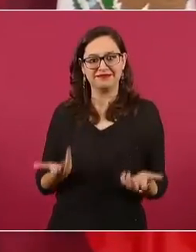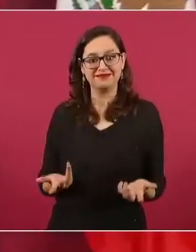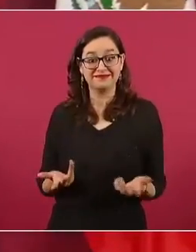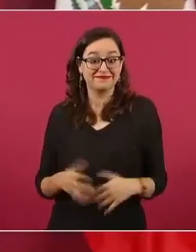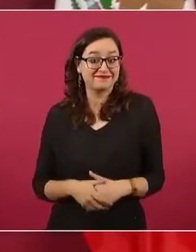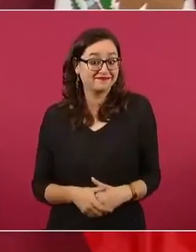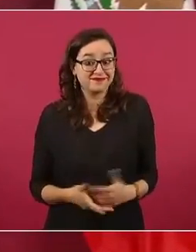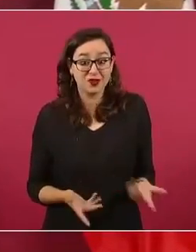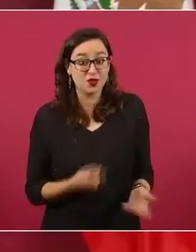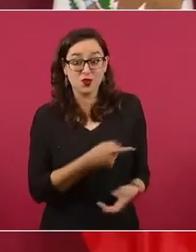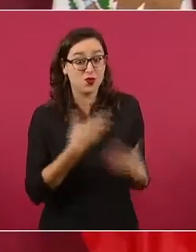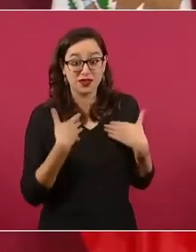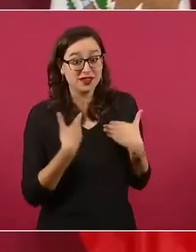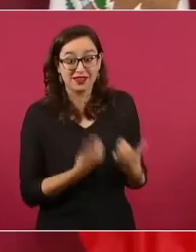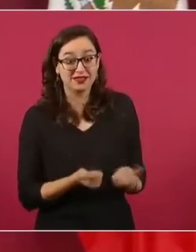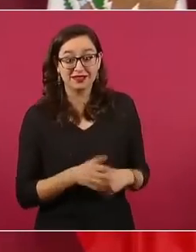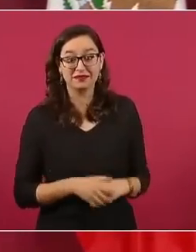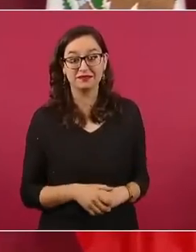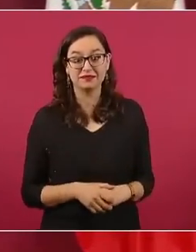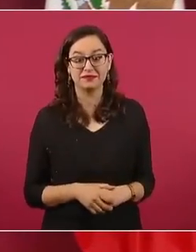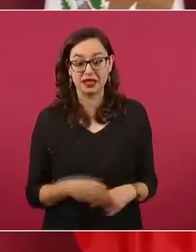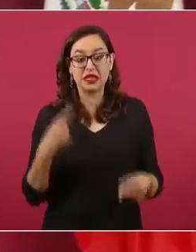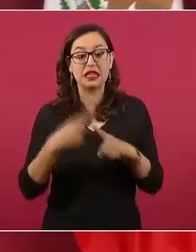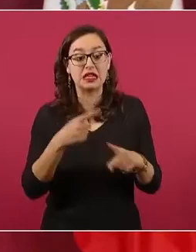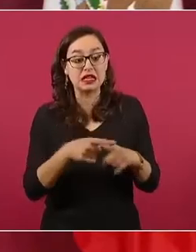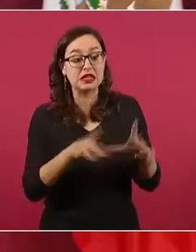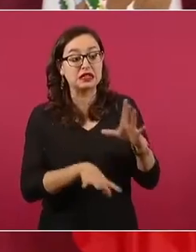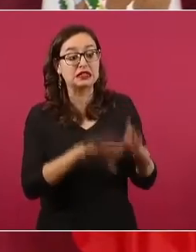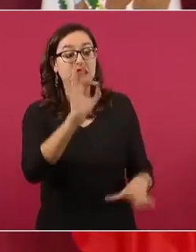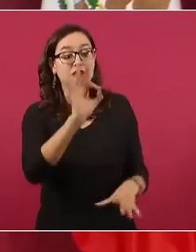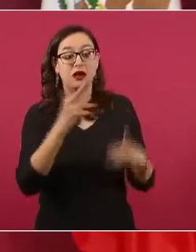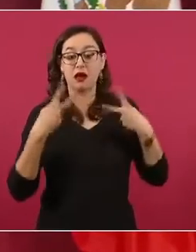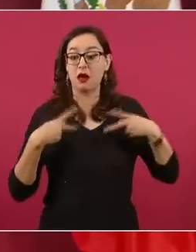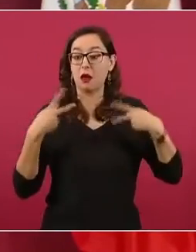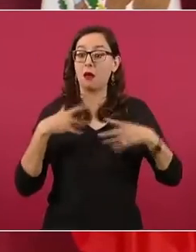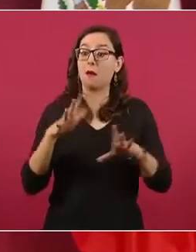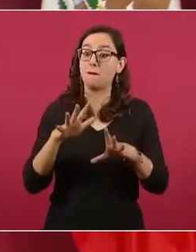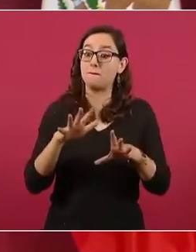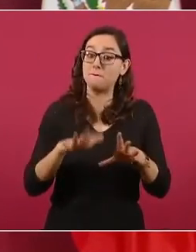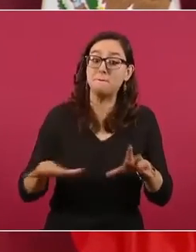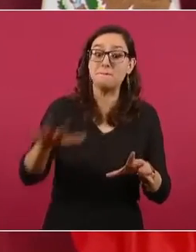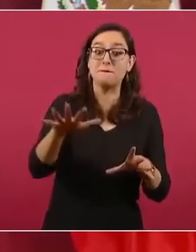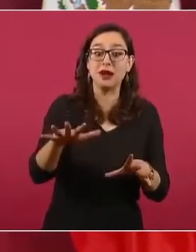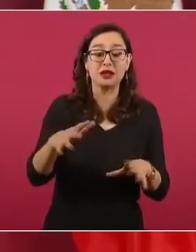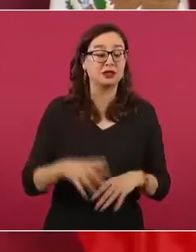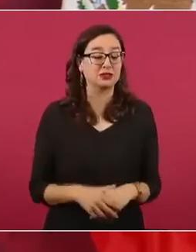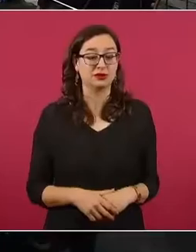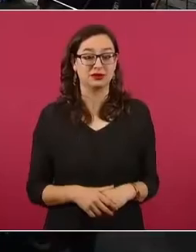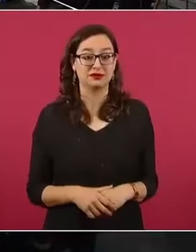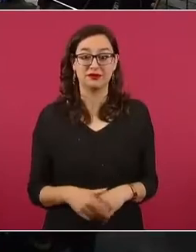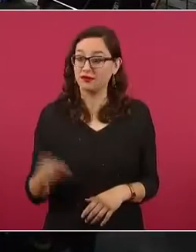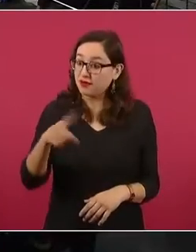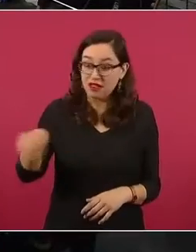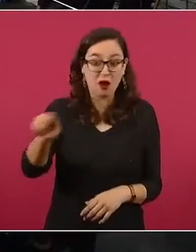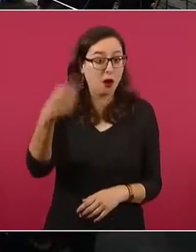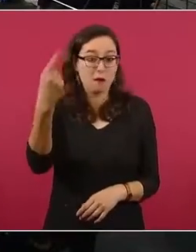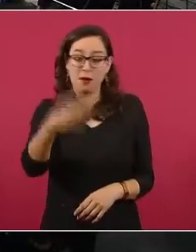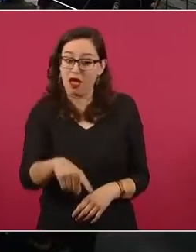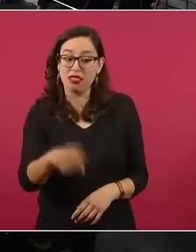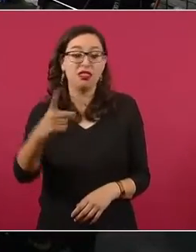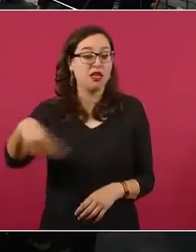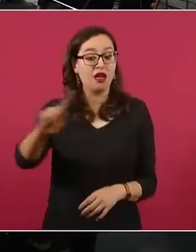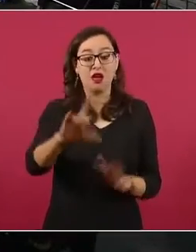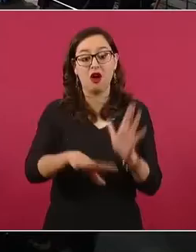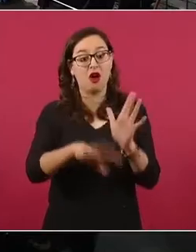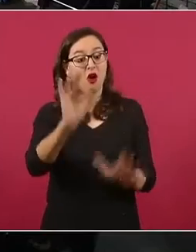el pueblo, y que si yo quiero, aspiro a participar